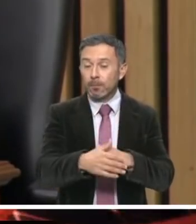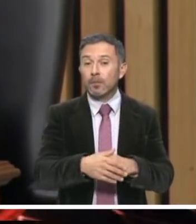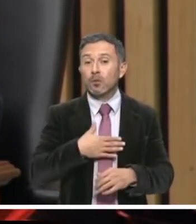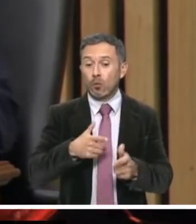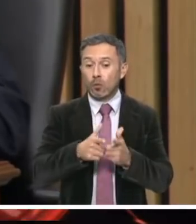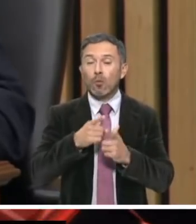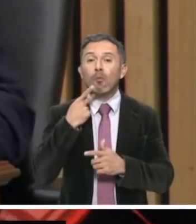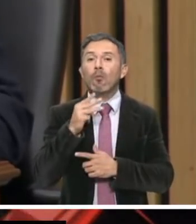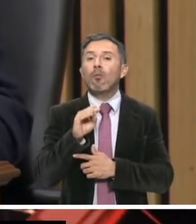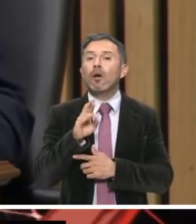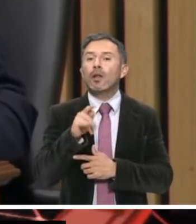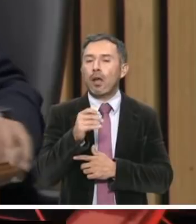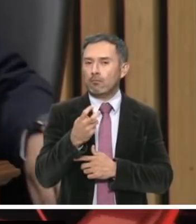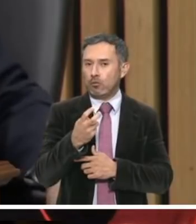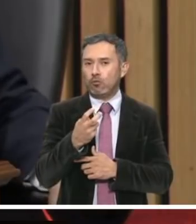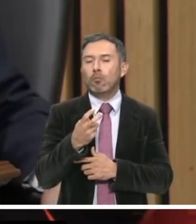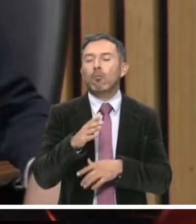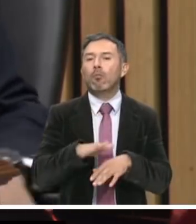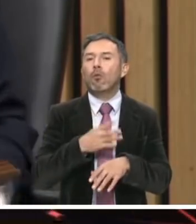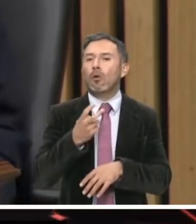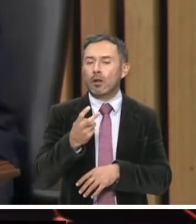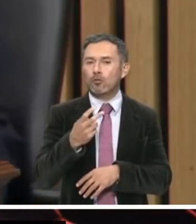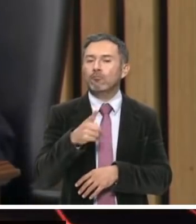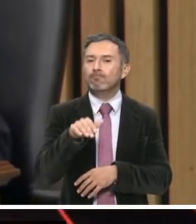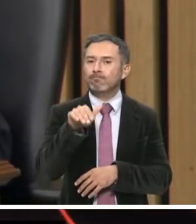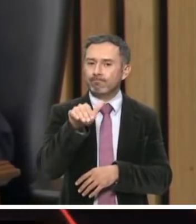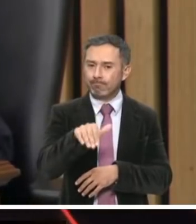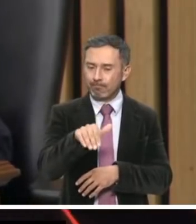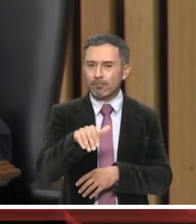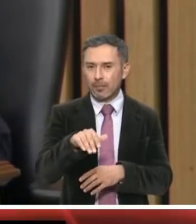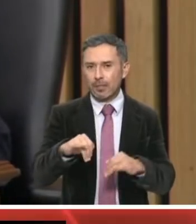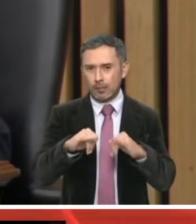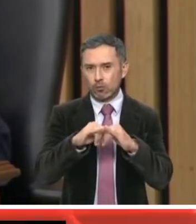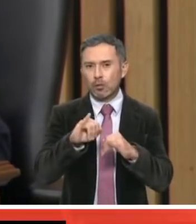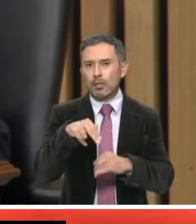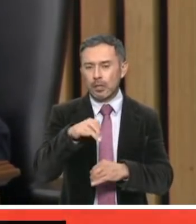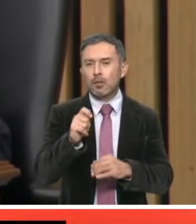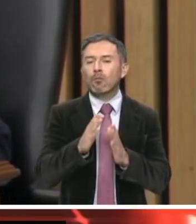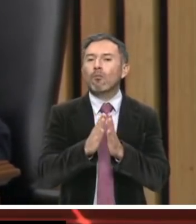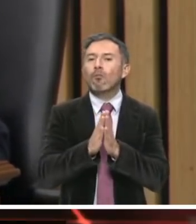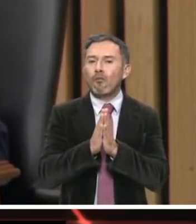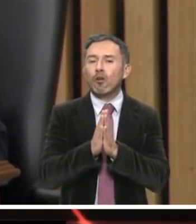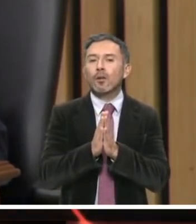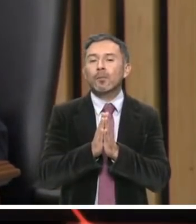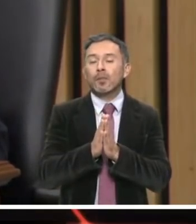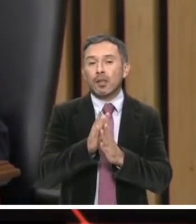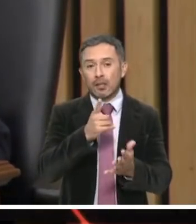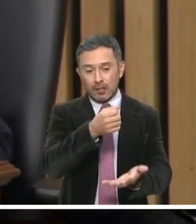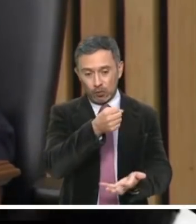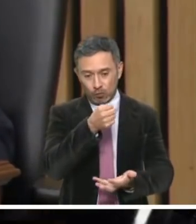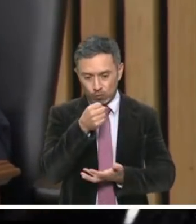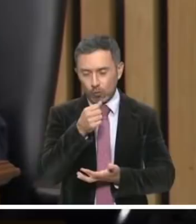y por ello solicitamos a este instituto sean recibidos estos recursos